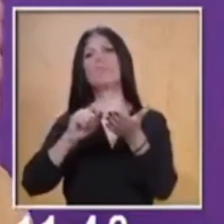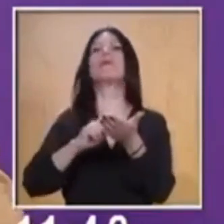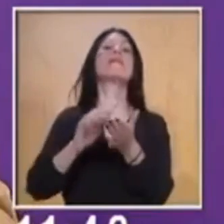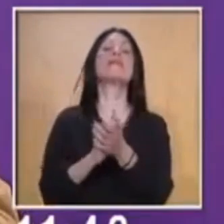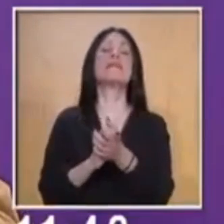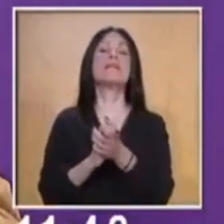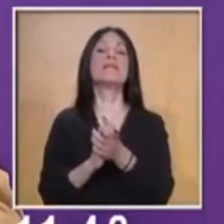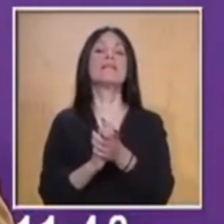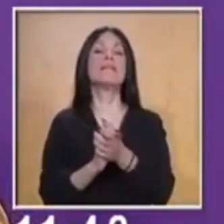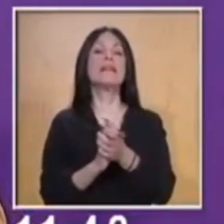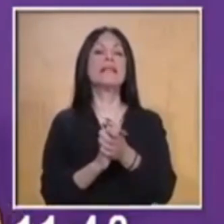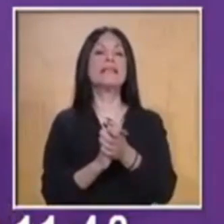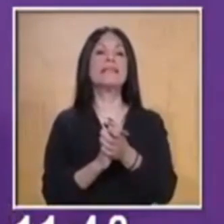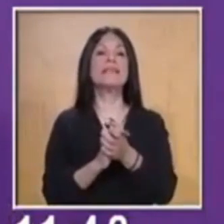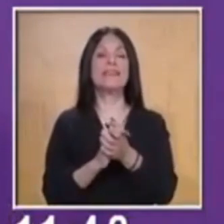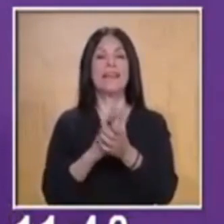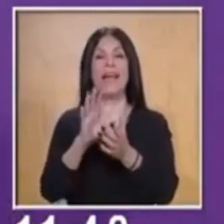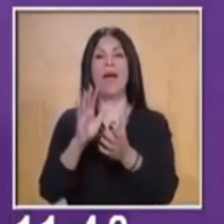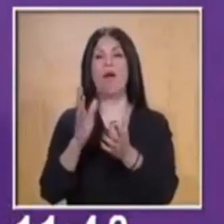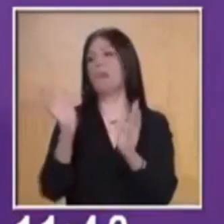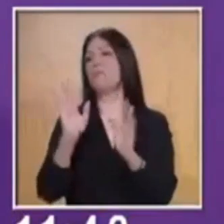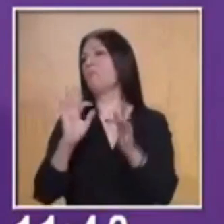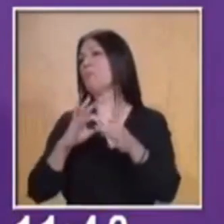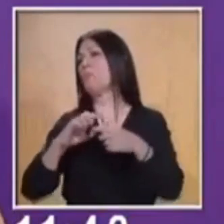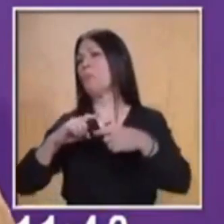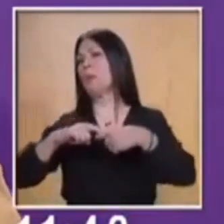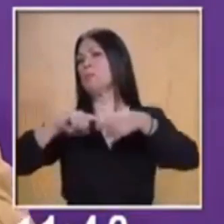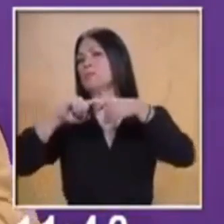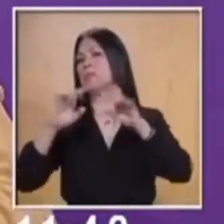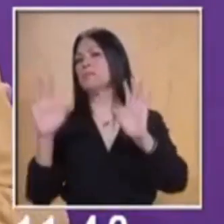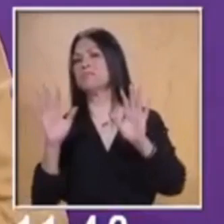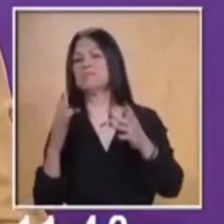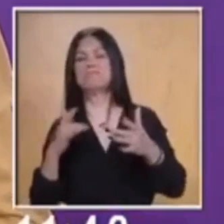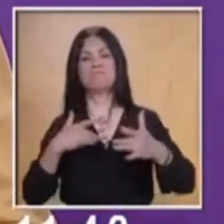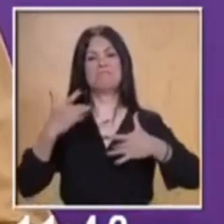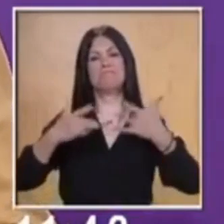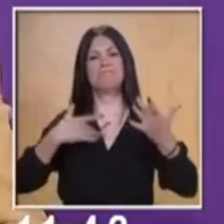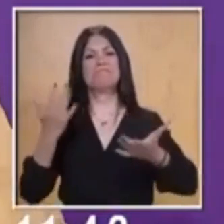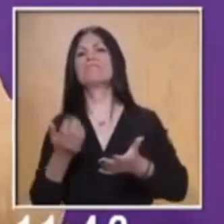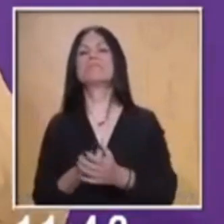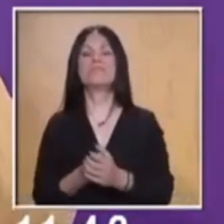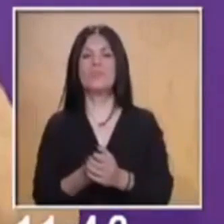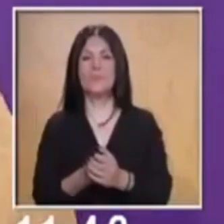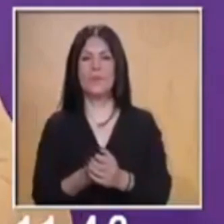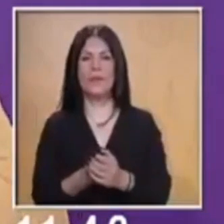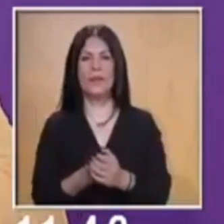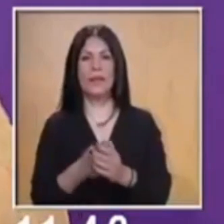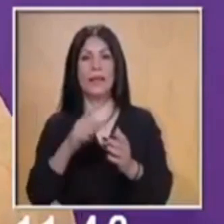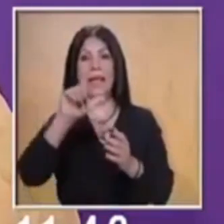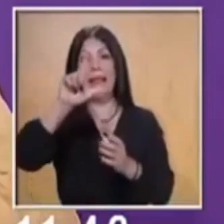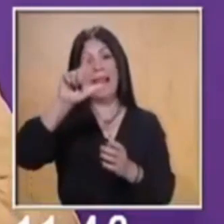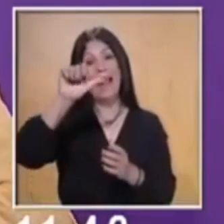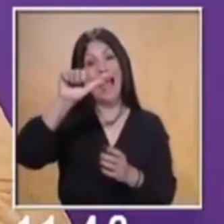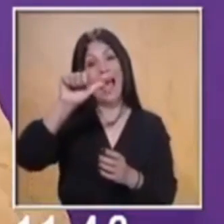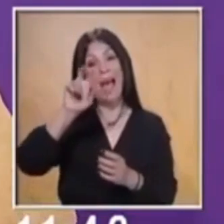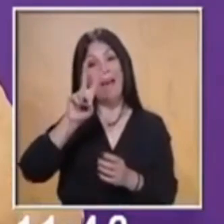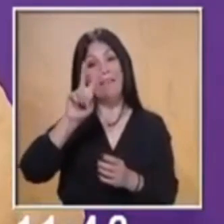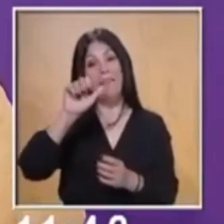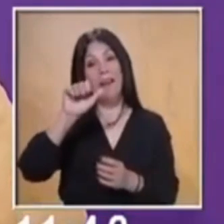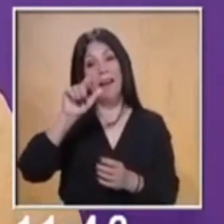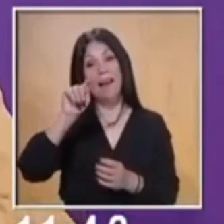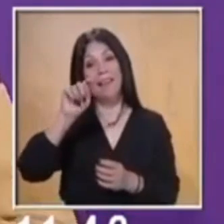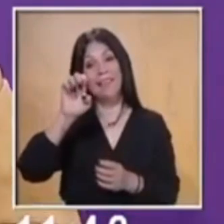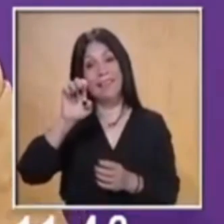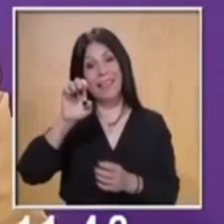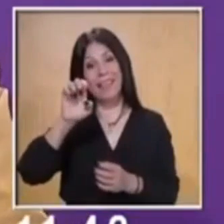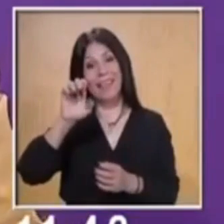dentro de la nueva escuela mexicana. Muy bien, por ejemplo, hay una frase que dice, lávate las manos, muy,